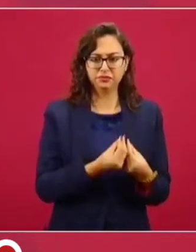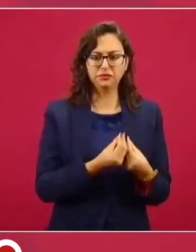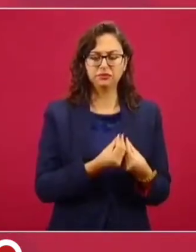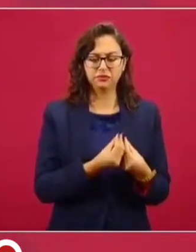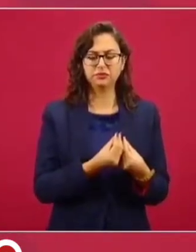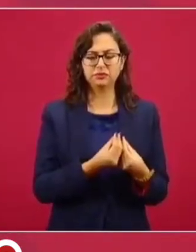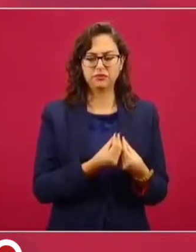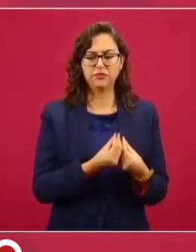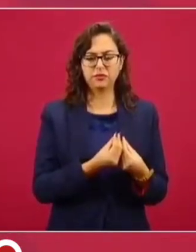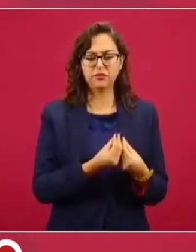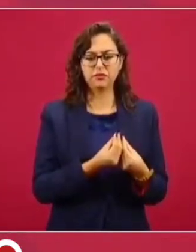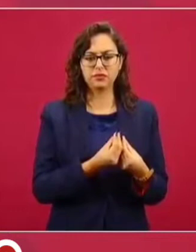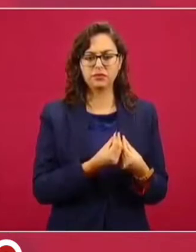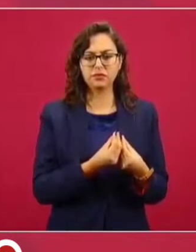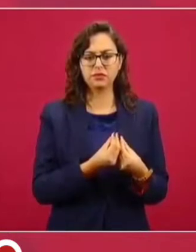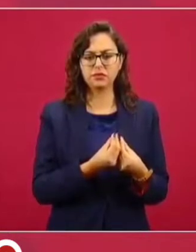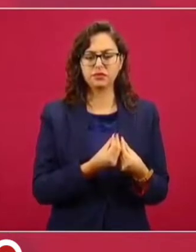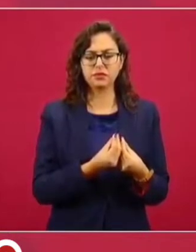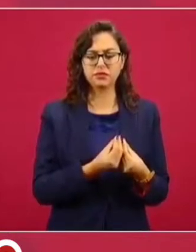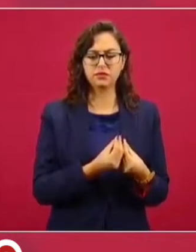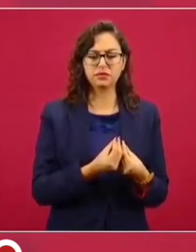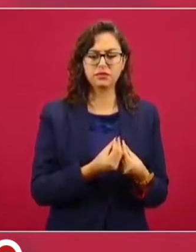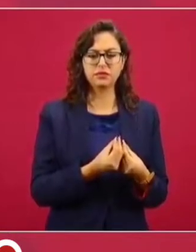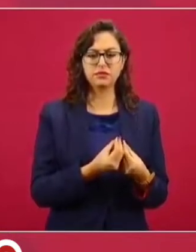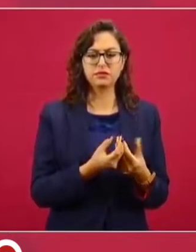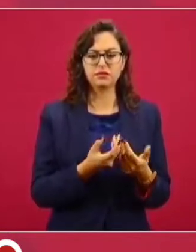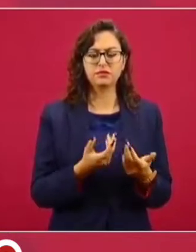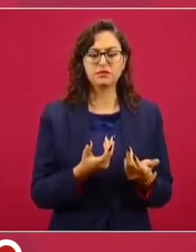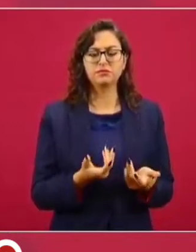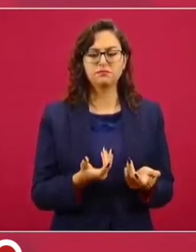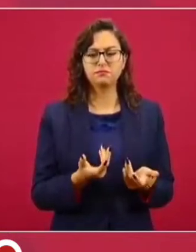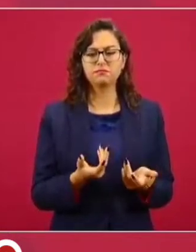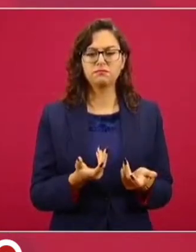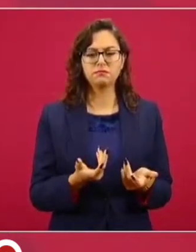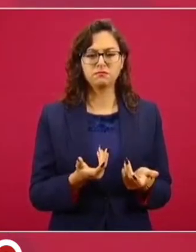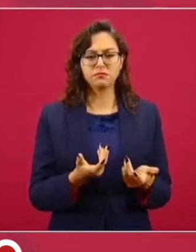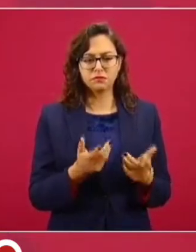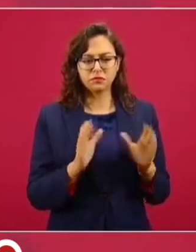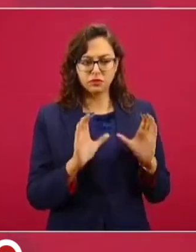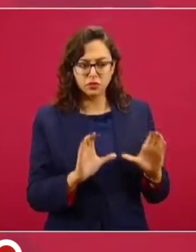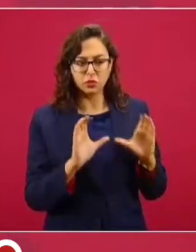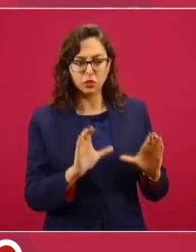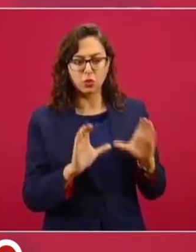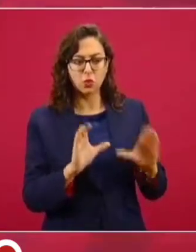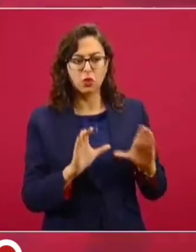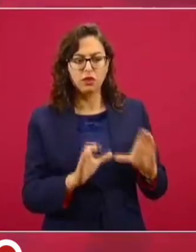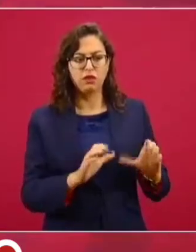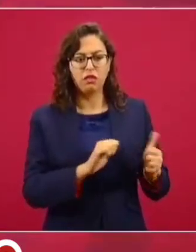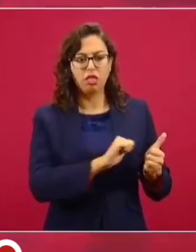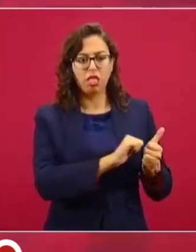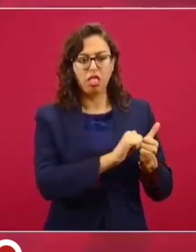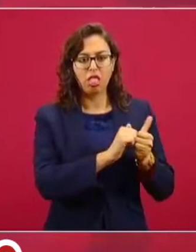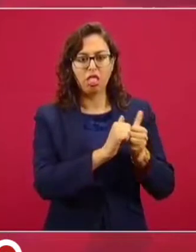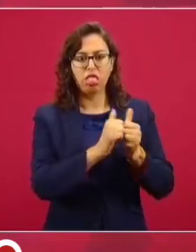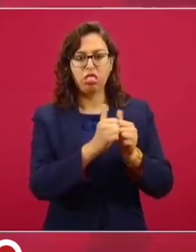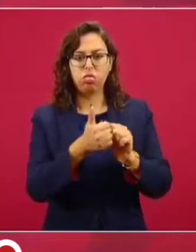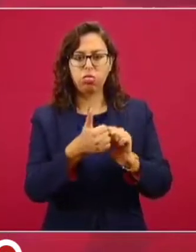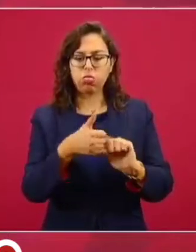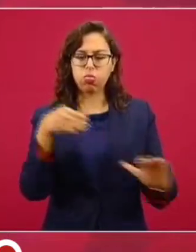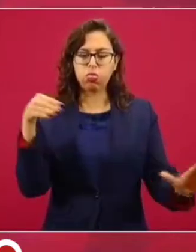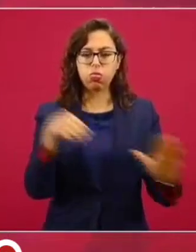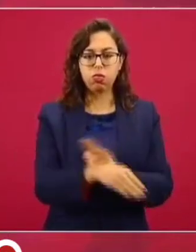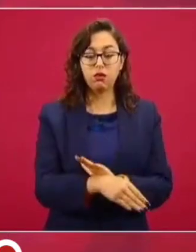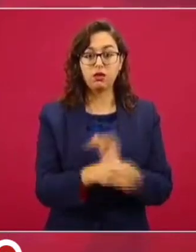no se eche a perder, que no nos pase lo que sucedió con la